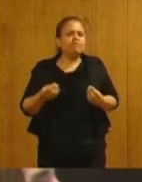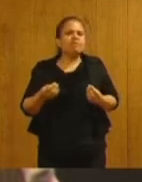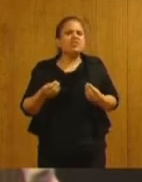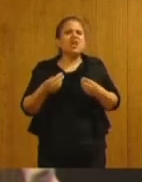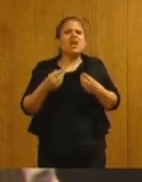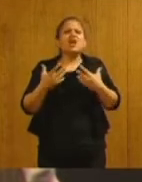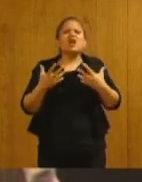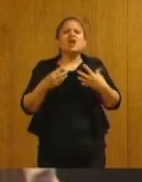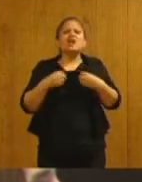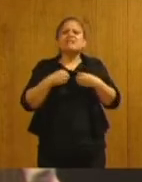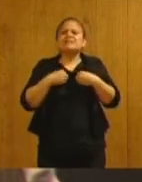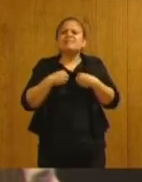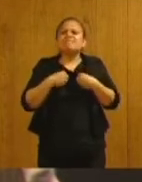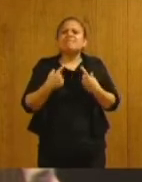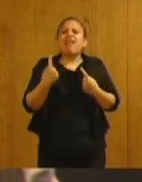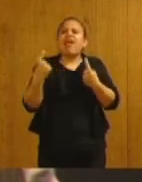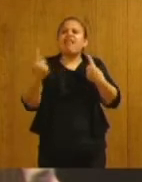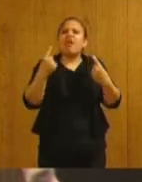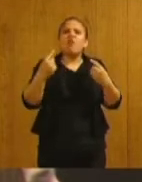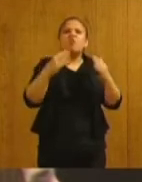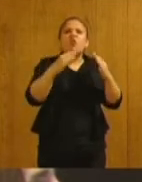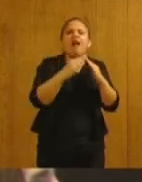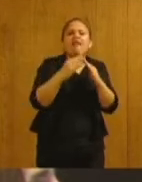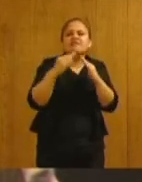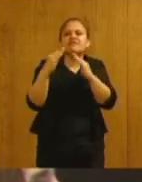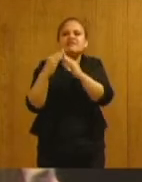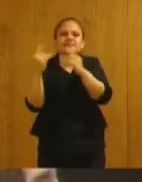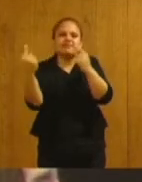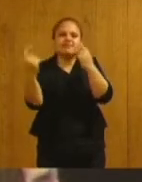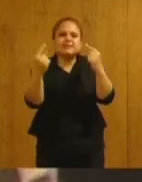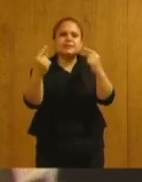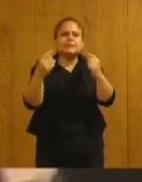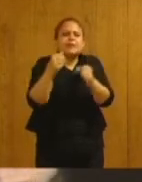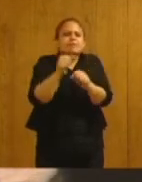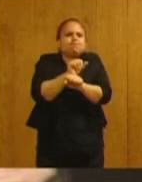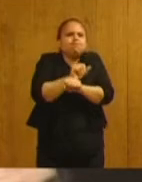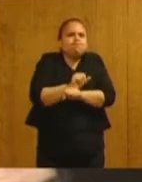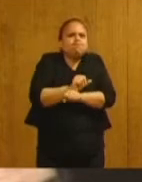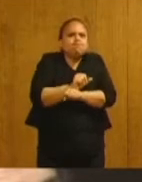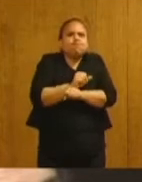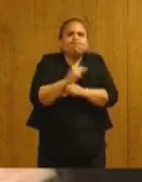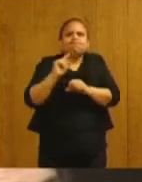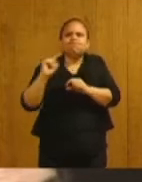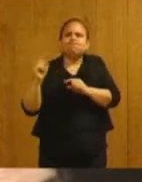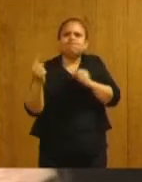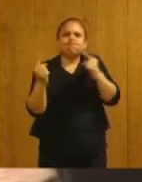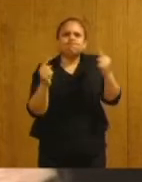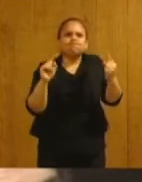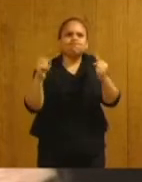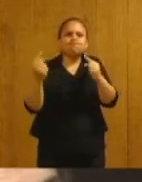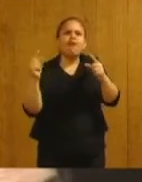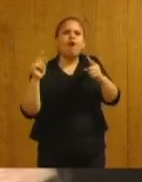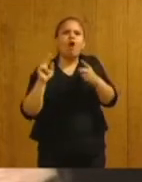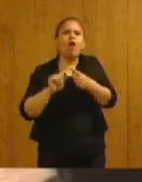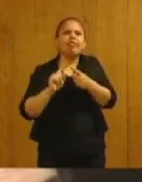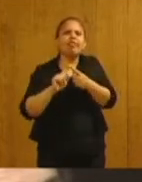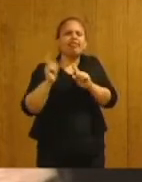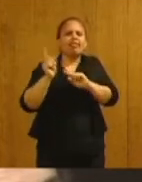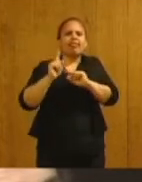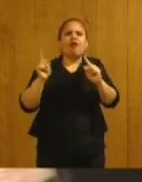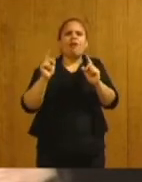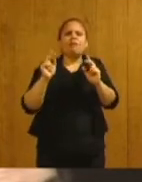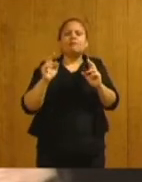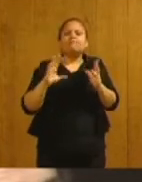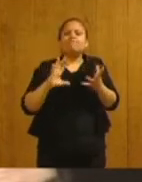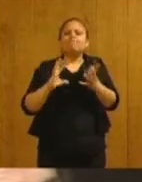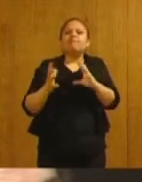que tuvimos que aislarnos en nuestras casas, en nuestros hogares, la imposibilidad del contacto. Esto, por ende, se extendió